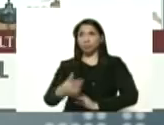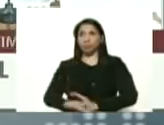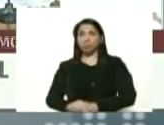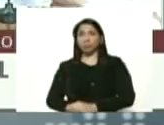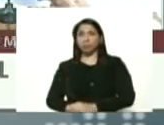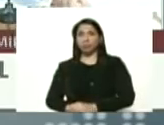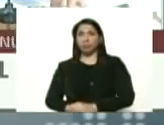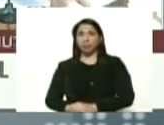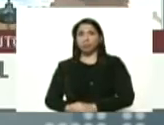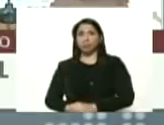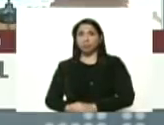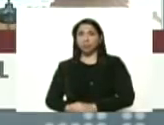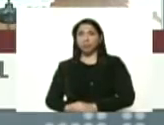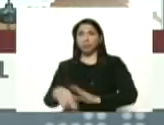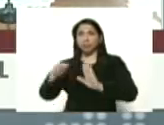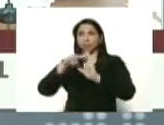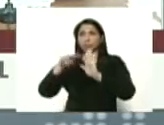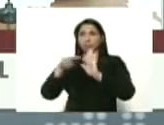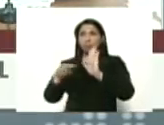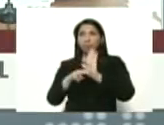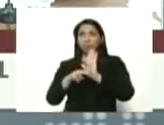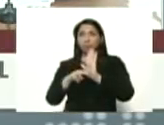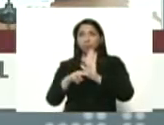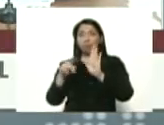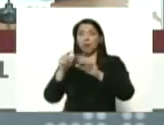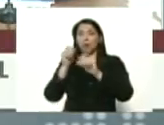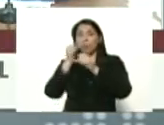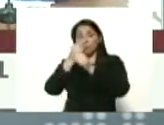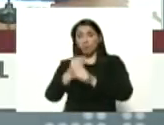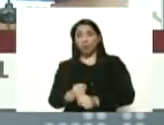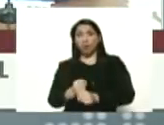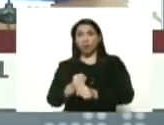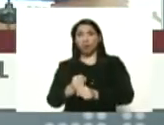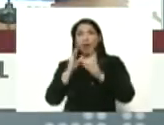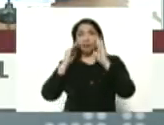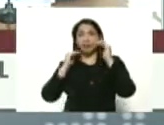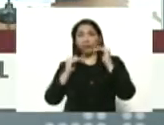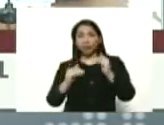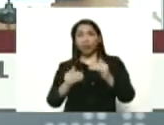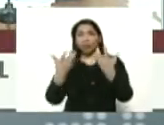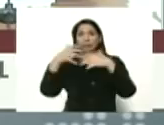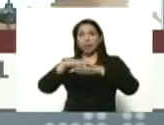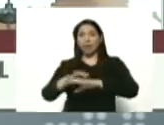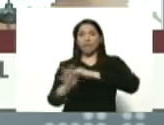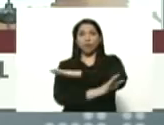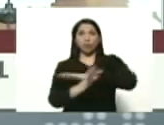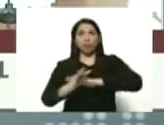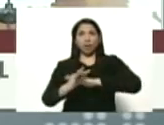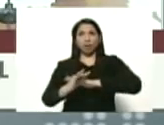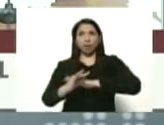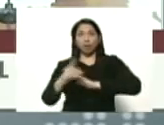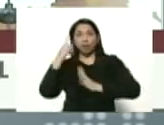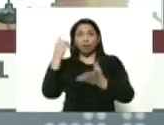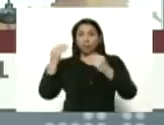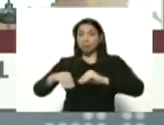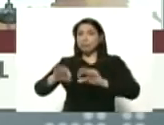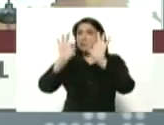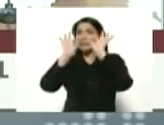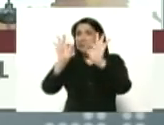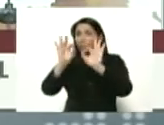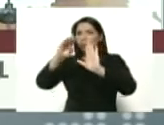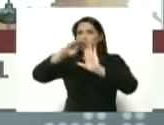Aquí están normas para los puestos de atención integral PASI. Aquí están protocolos estrictos